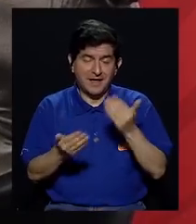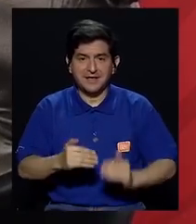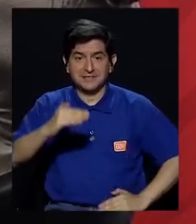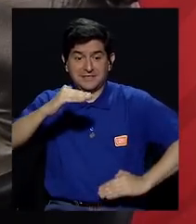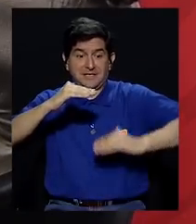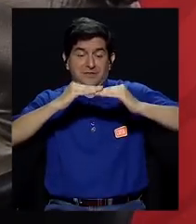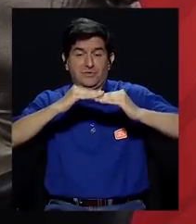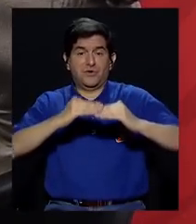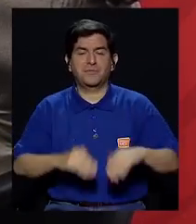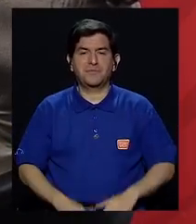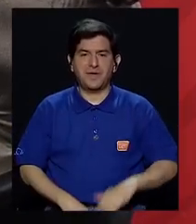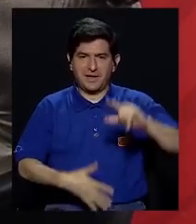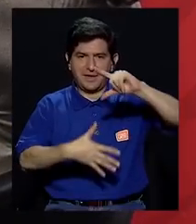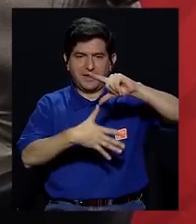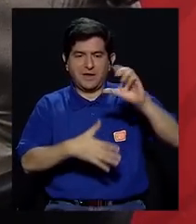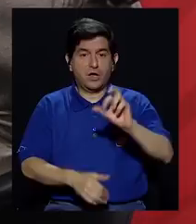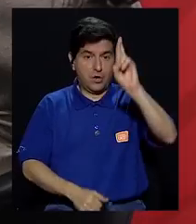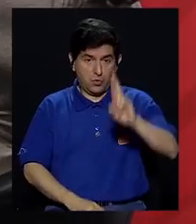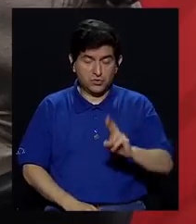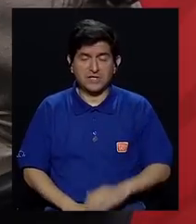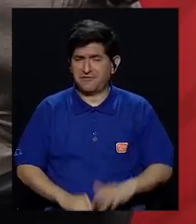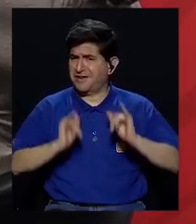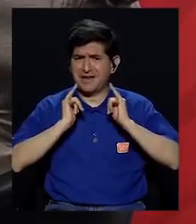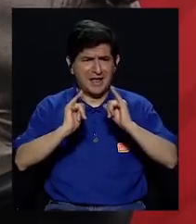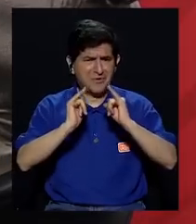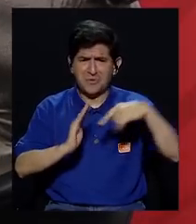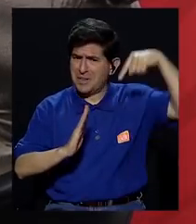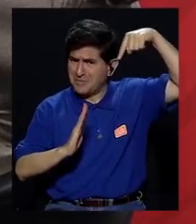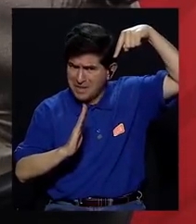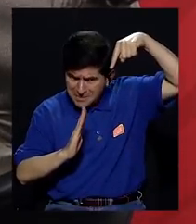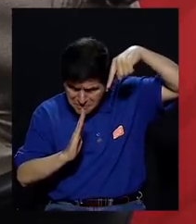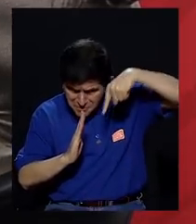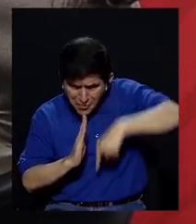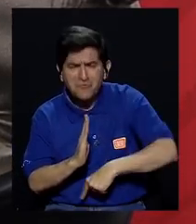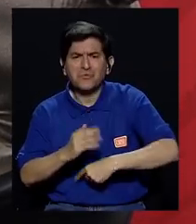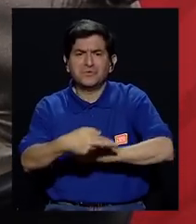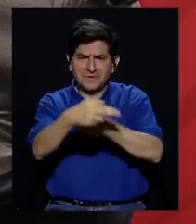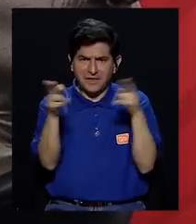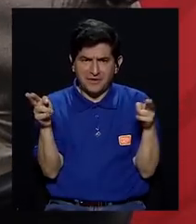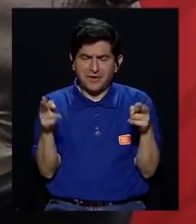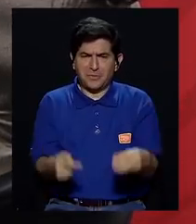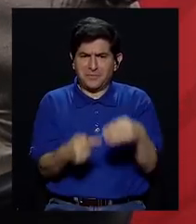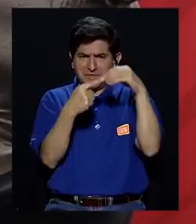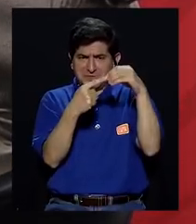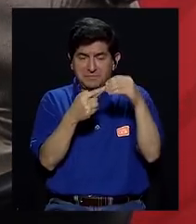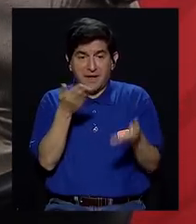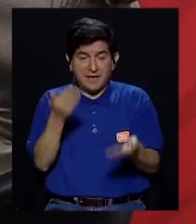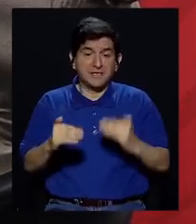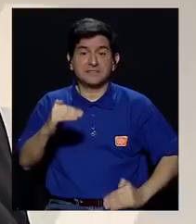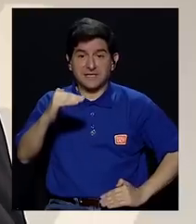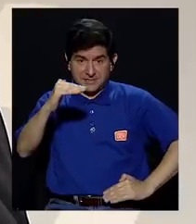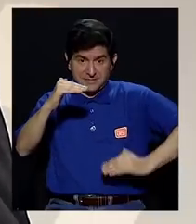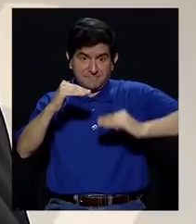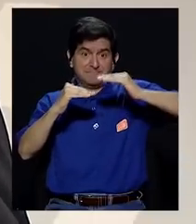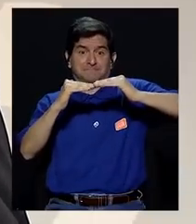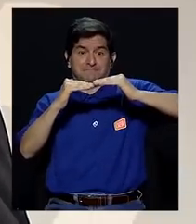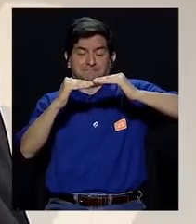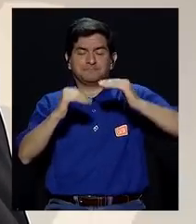en América Latina, ¿verdad? Costa Rica tiene una de desigualdades más profundas en la región, si no la más alta.